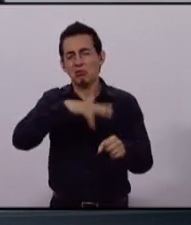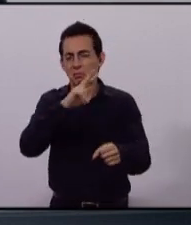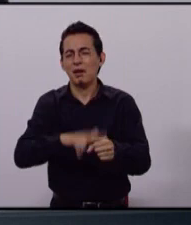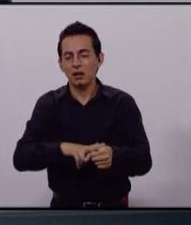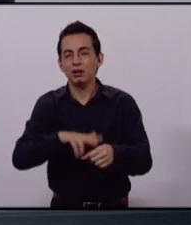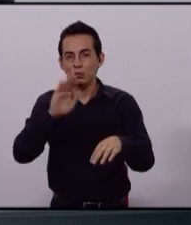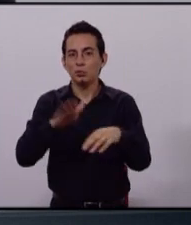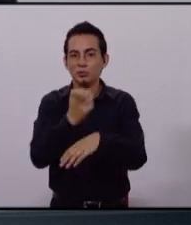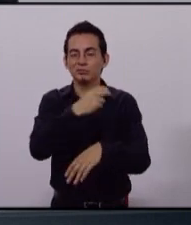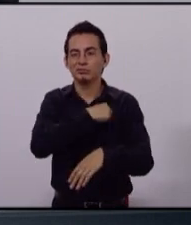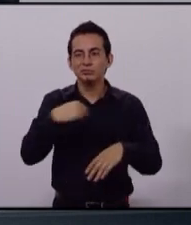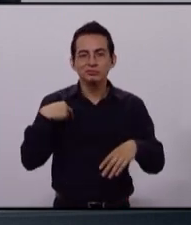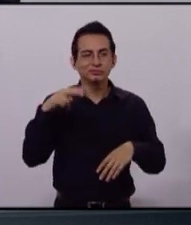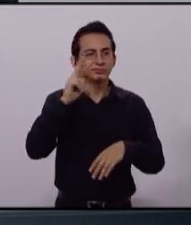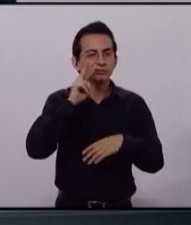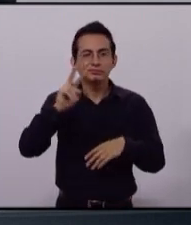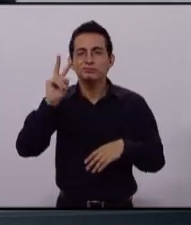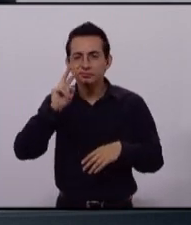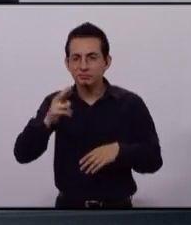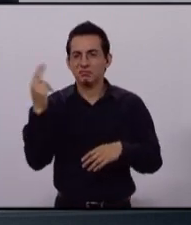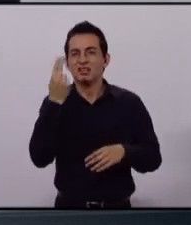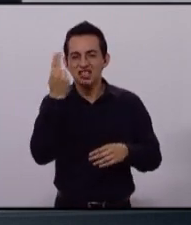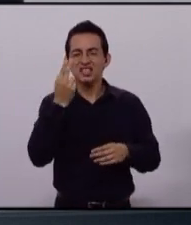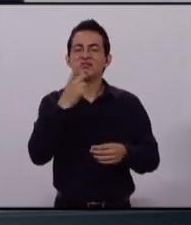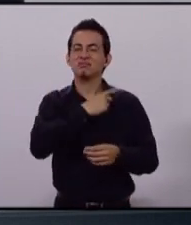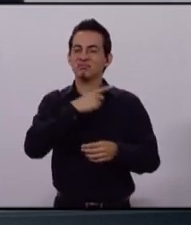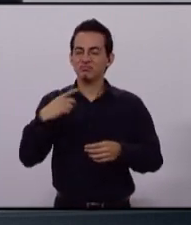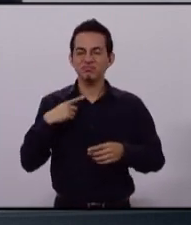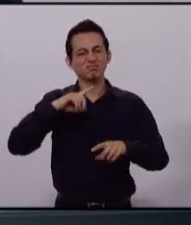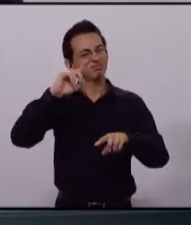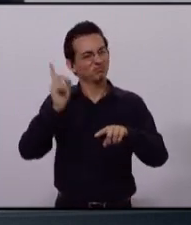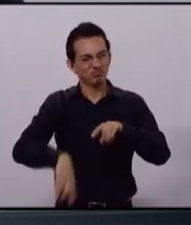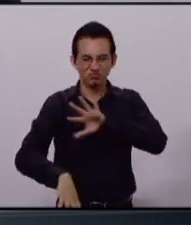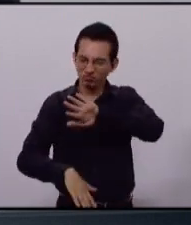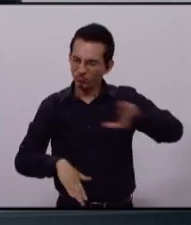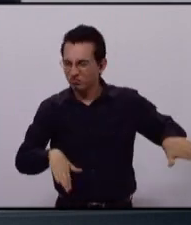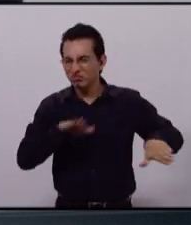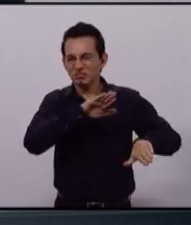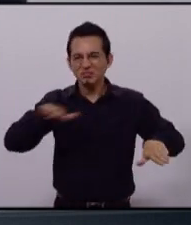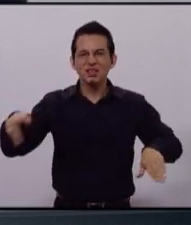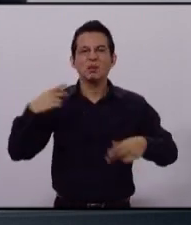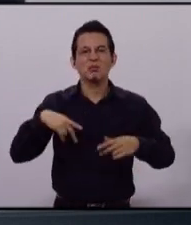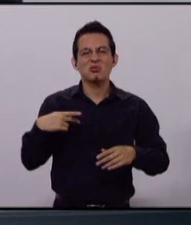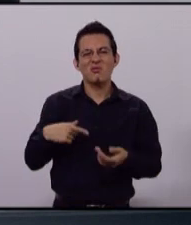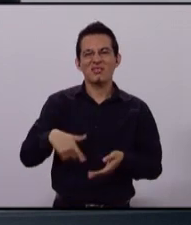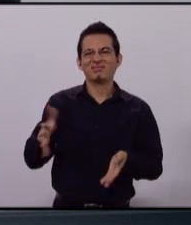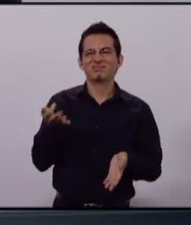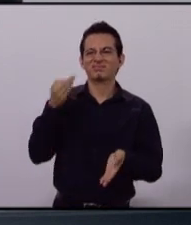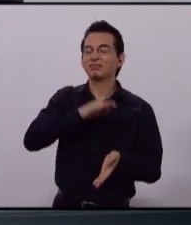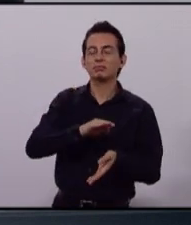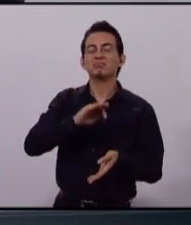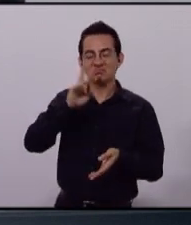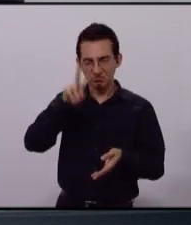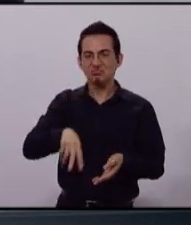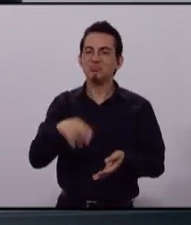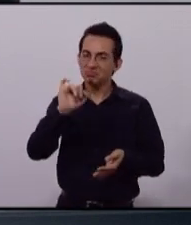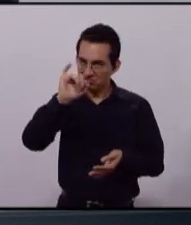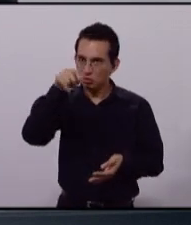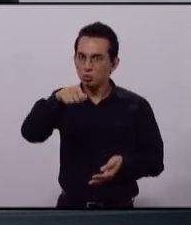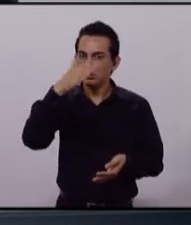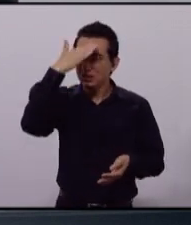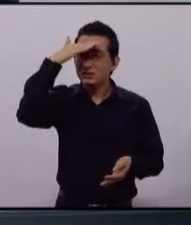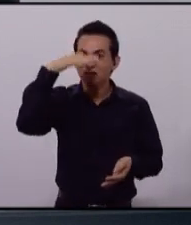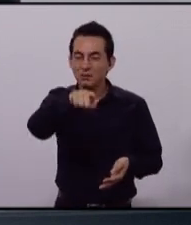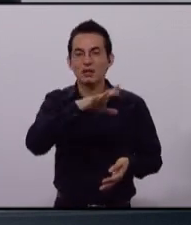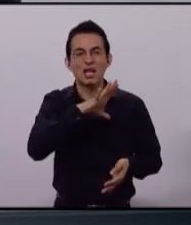necesidad es quitar a los terroristas con charola. Sí, sí, amigo Zapopano, tú que tienes